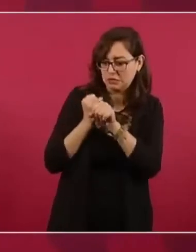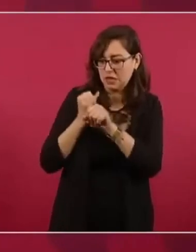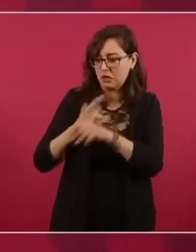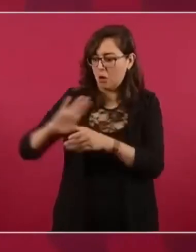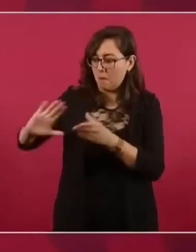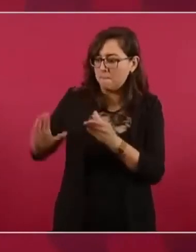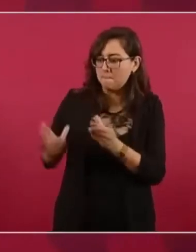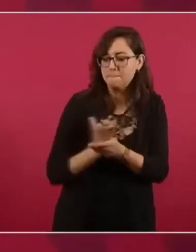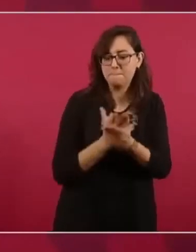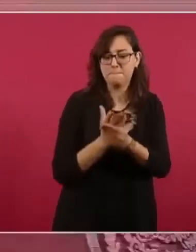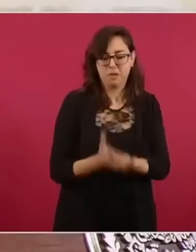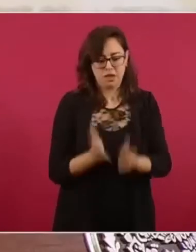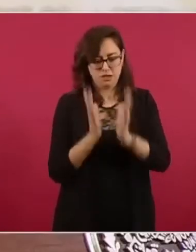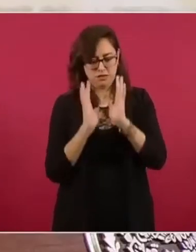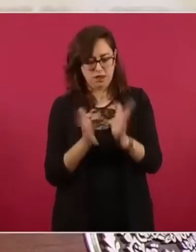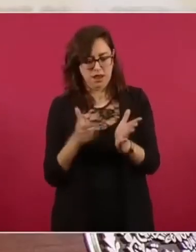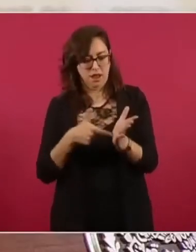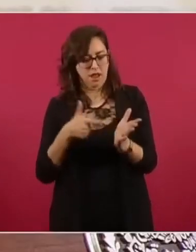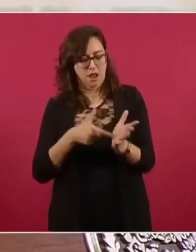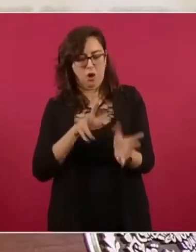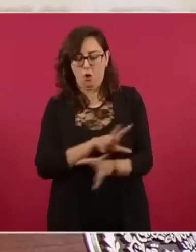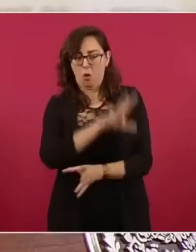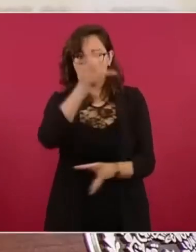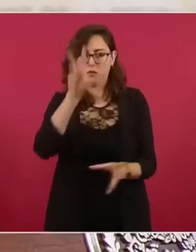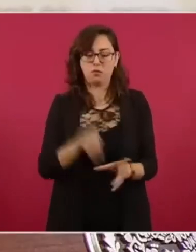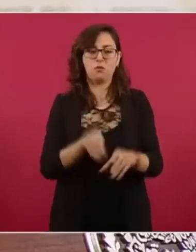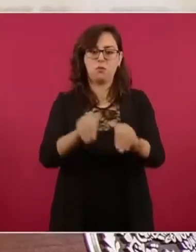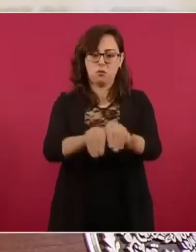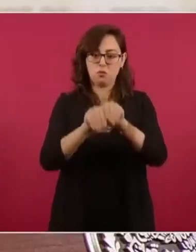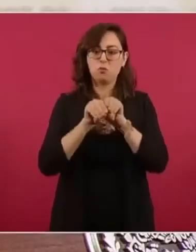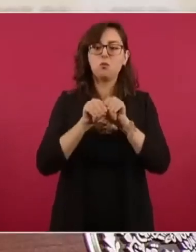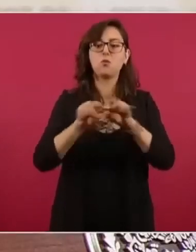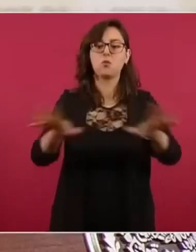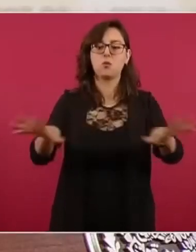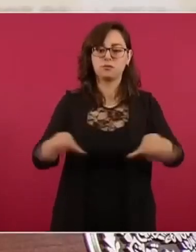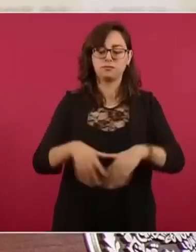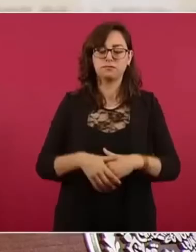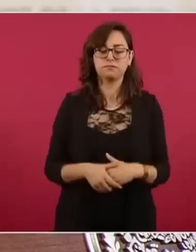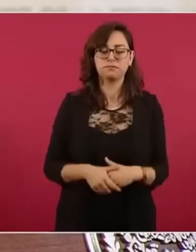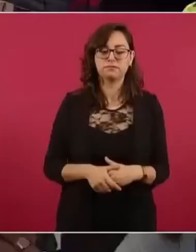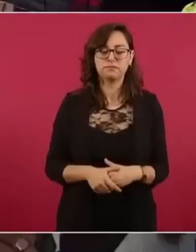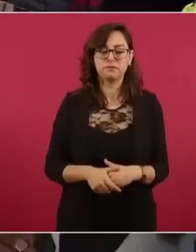información completa sobre el tema.